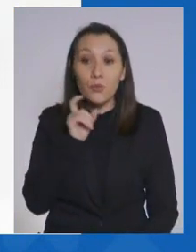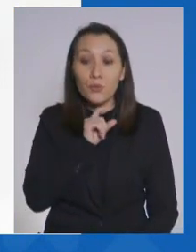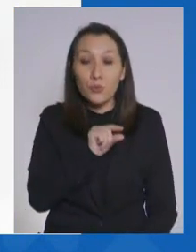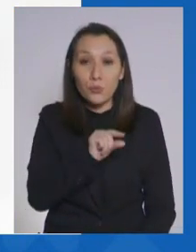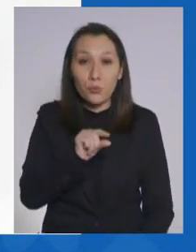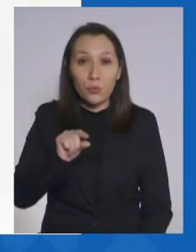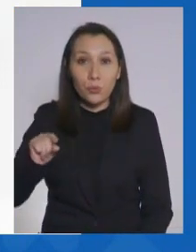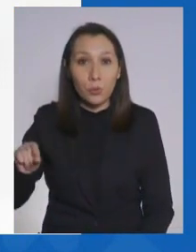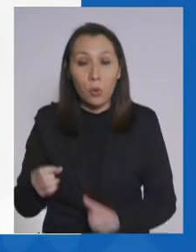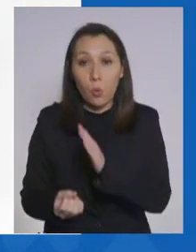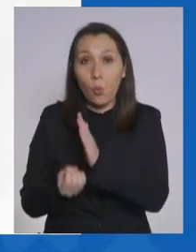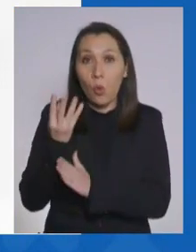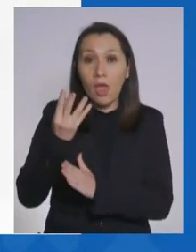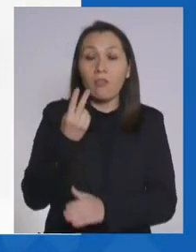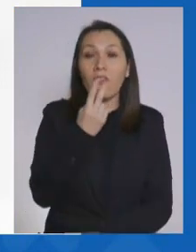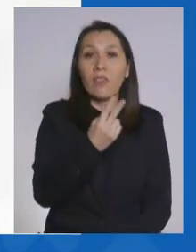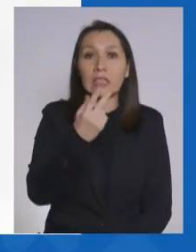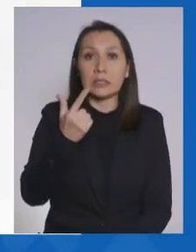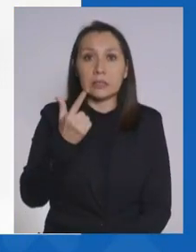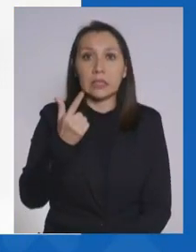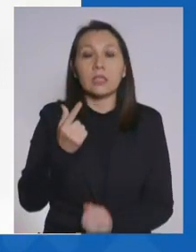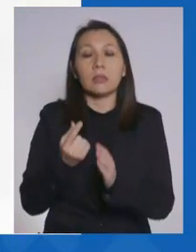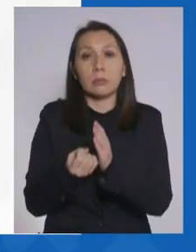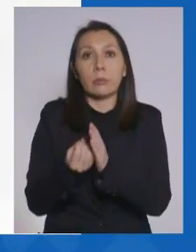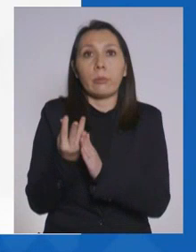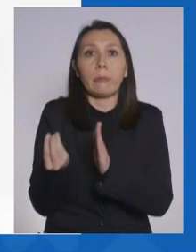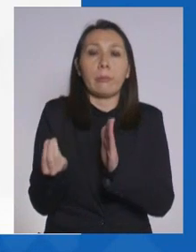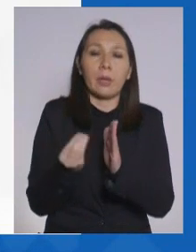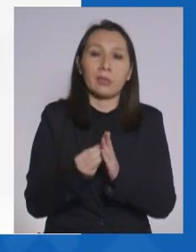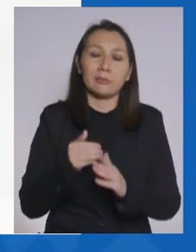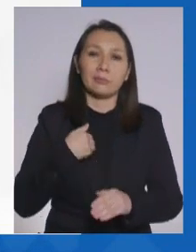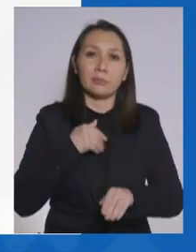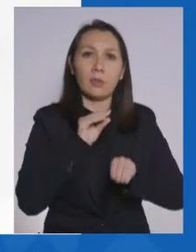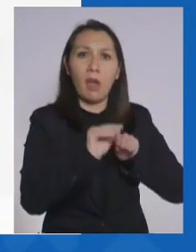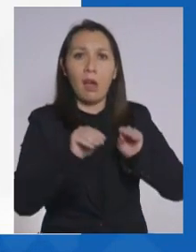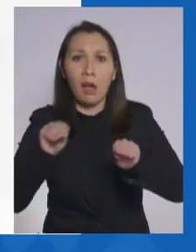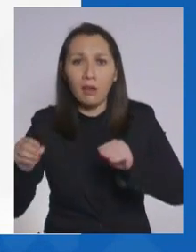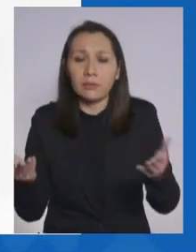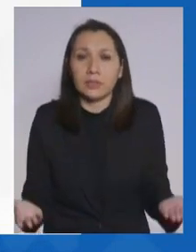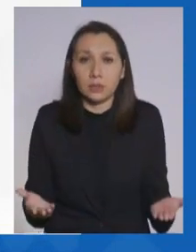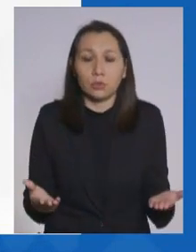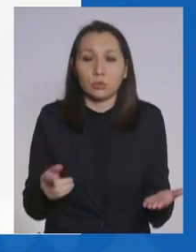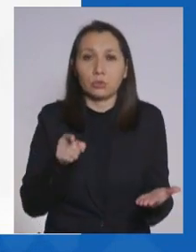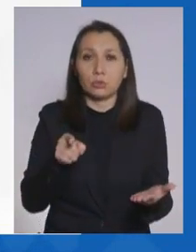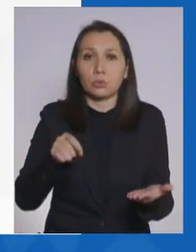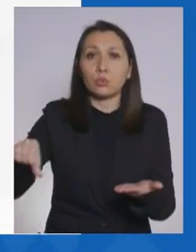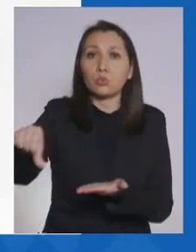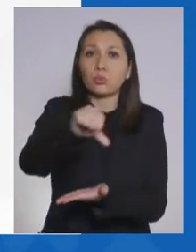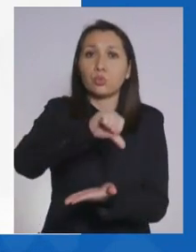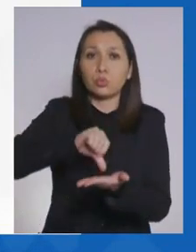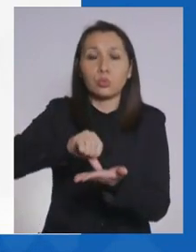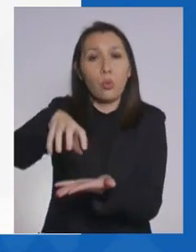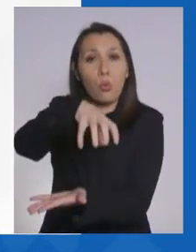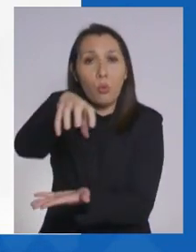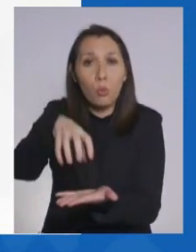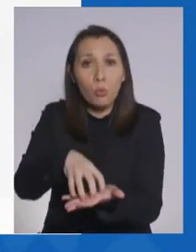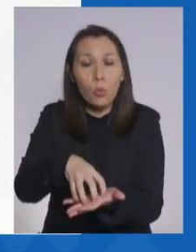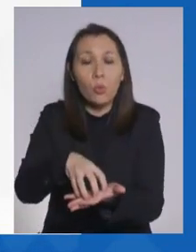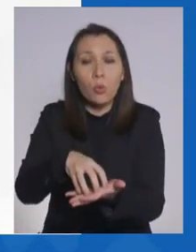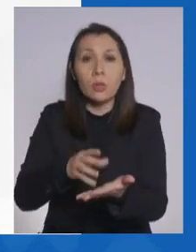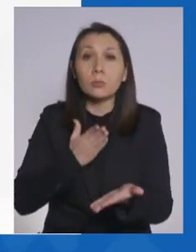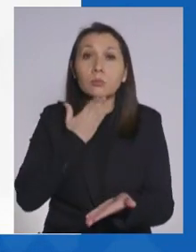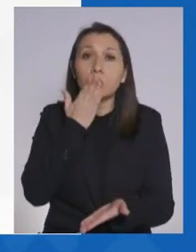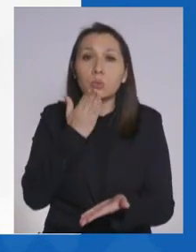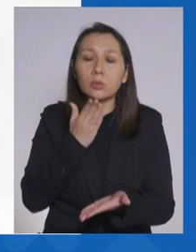últimos casos nuevos son 27. Llamo a la ciudad, a la comuna, a